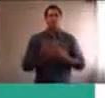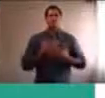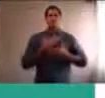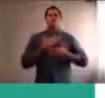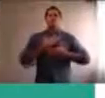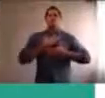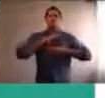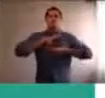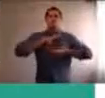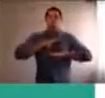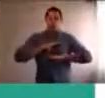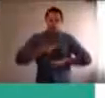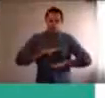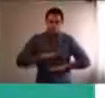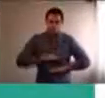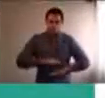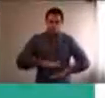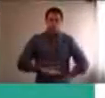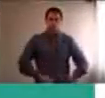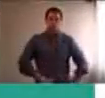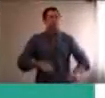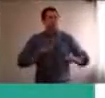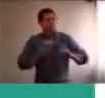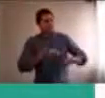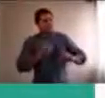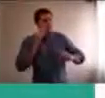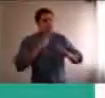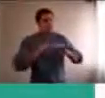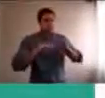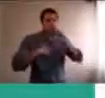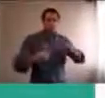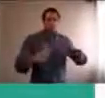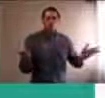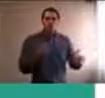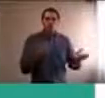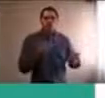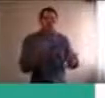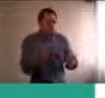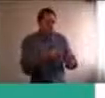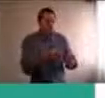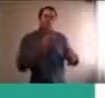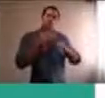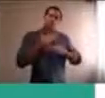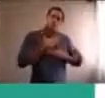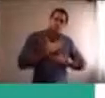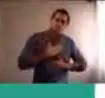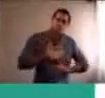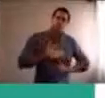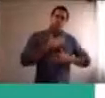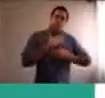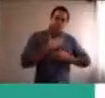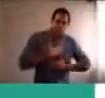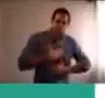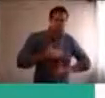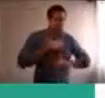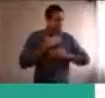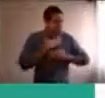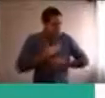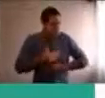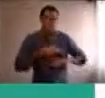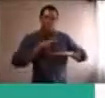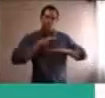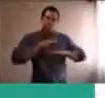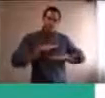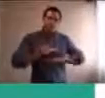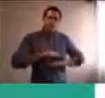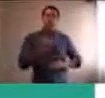enseñarles a los chicos, e instrumentarlas, de forma sistemática, para que se empiecen a incorporar, como un recurso, es algo interesante,